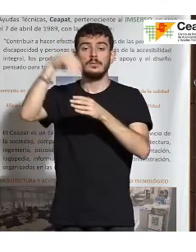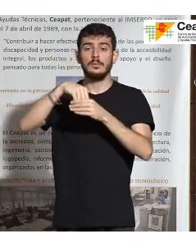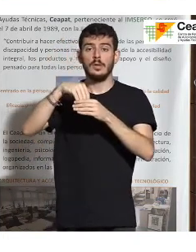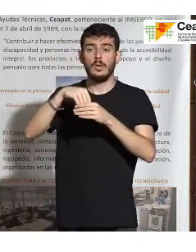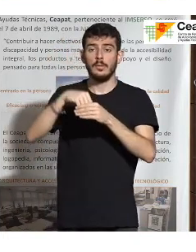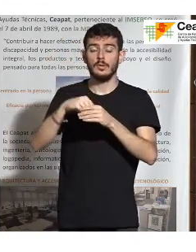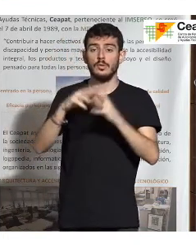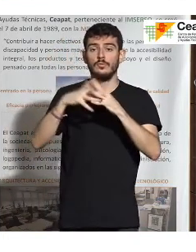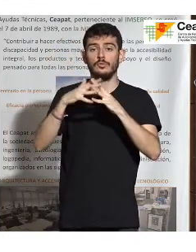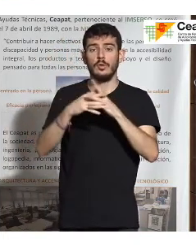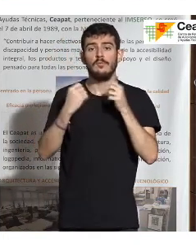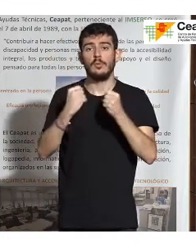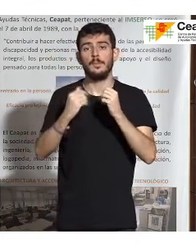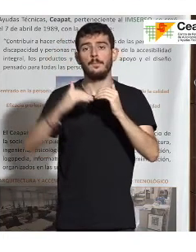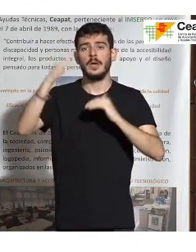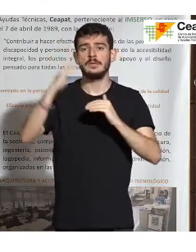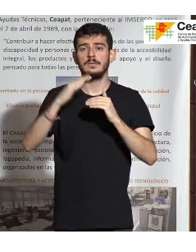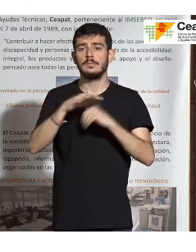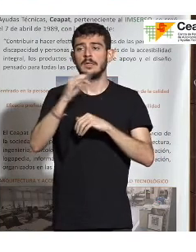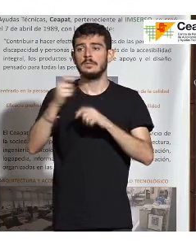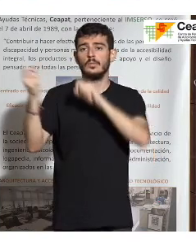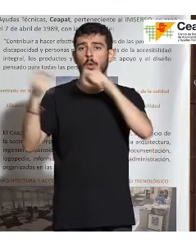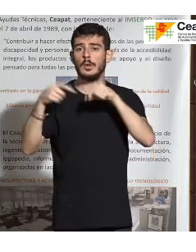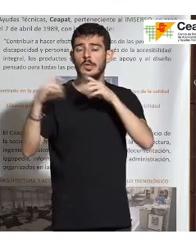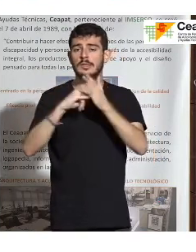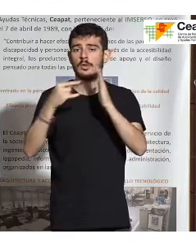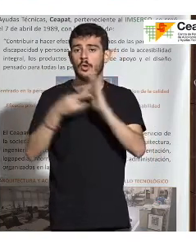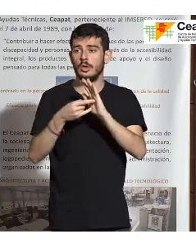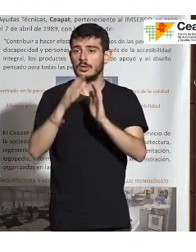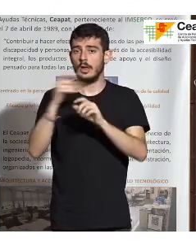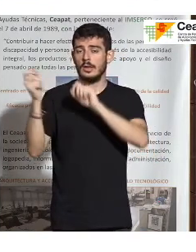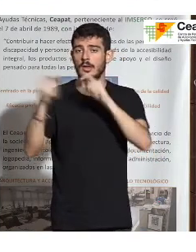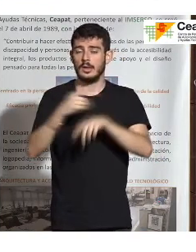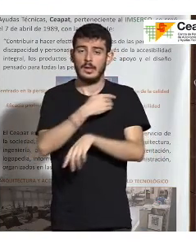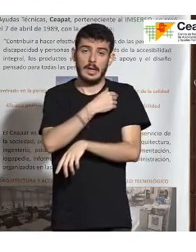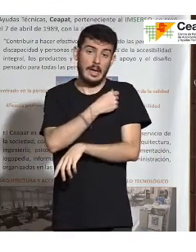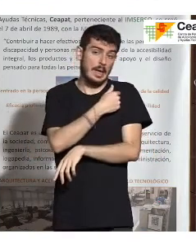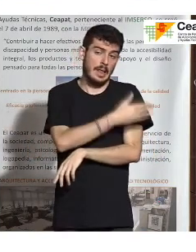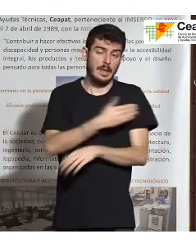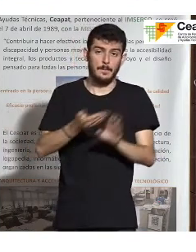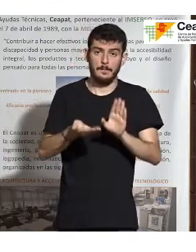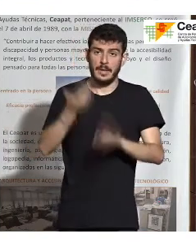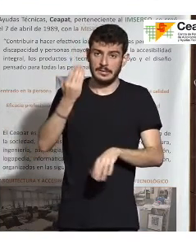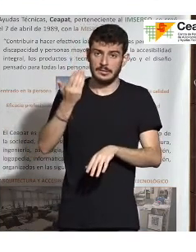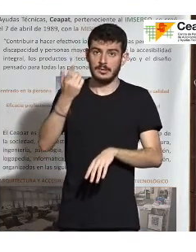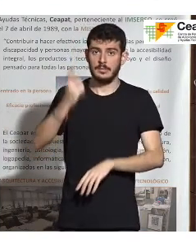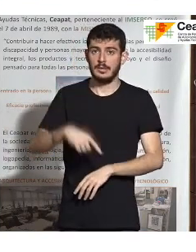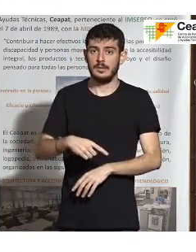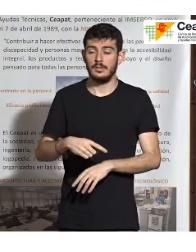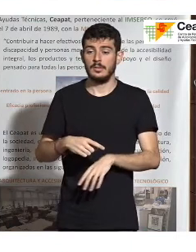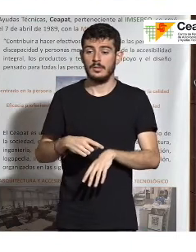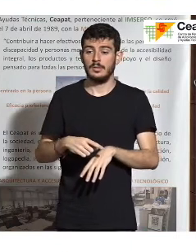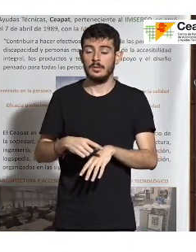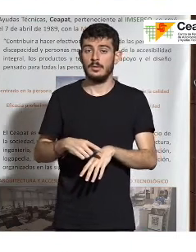infraestructuras muchísimo más potentes con proveedores tecnológicos que realmente nos dan muchísimas más garantías que no hacer una